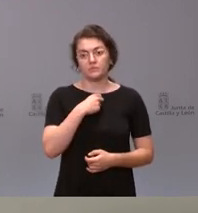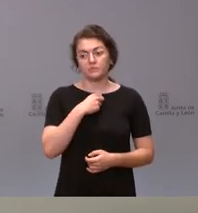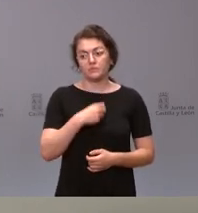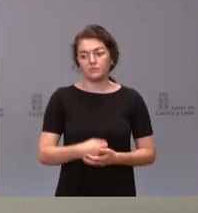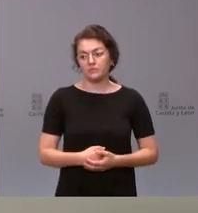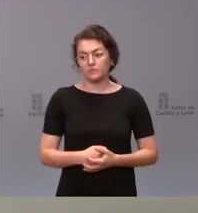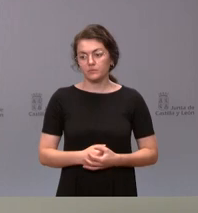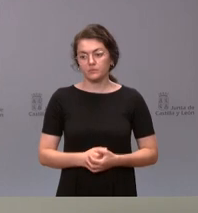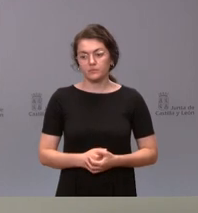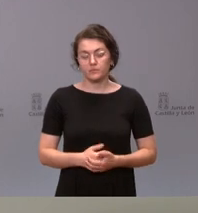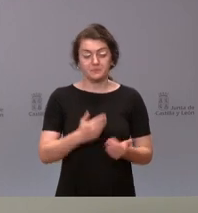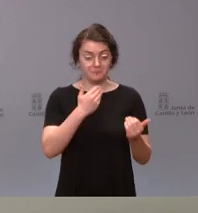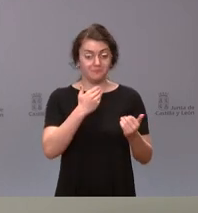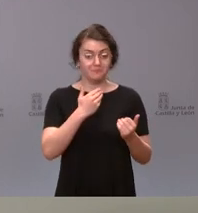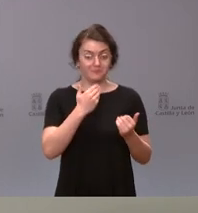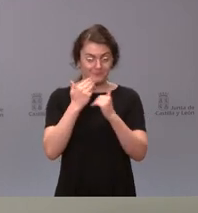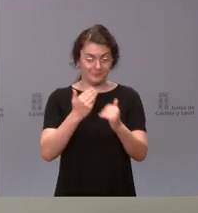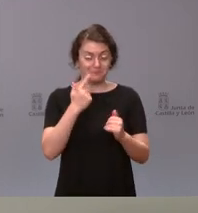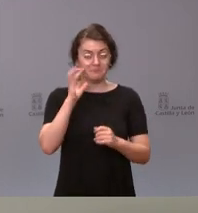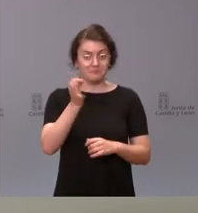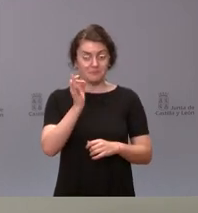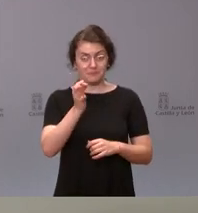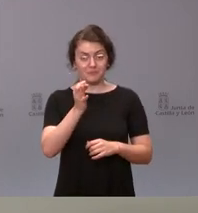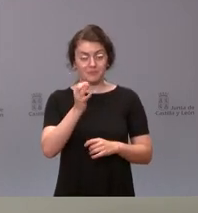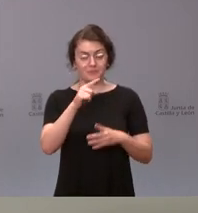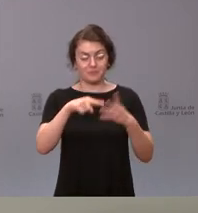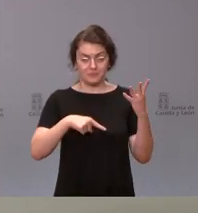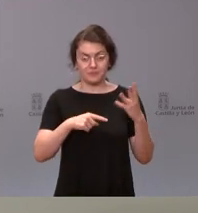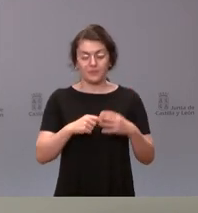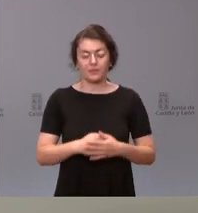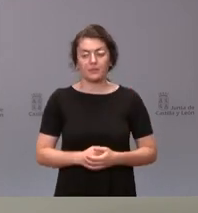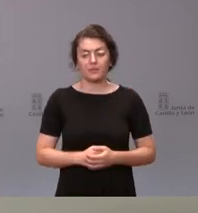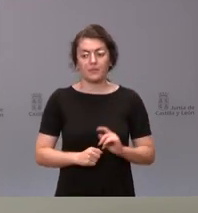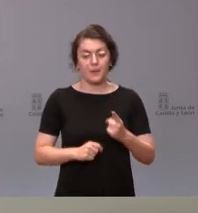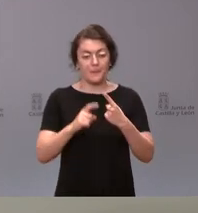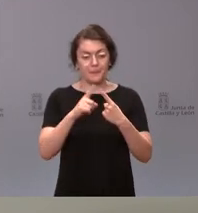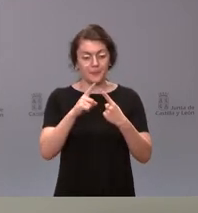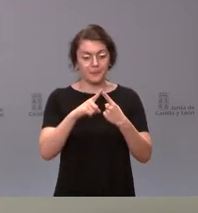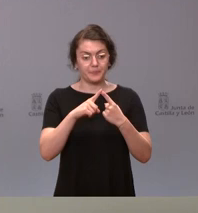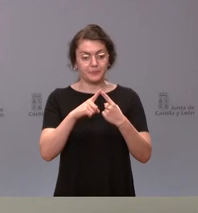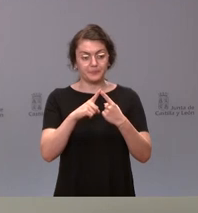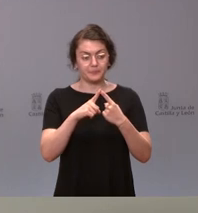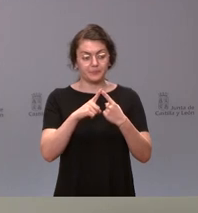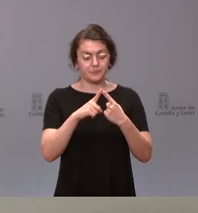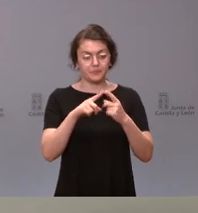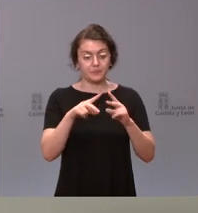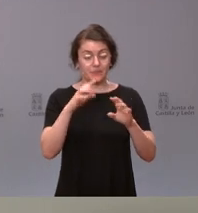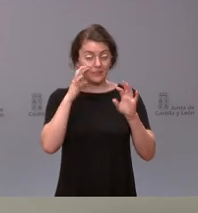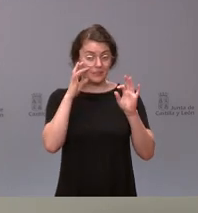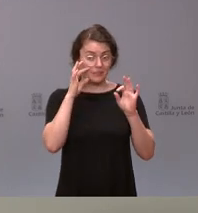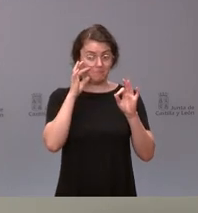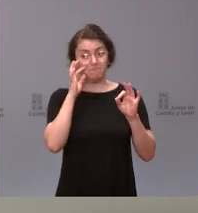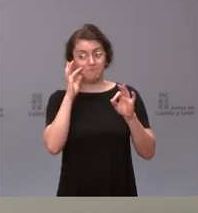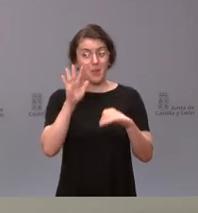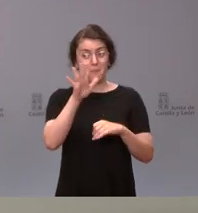Sí, muchas gracias. En relación con los asuntos que usted plantea. La primera de las cuestiones, seguramente no,